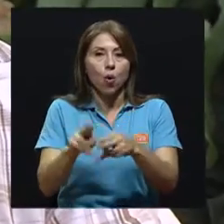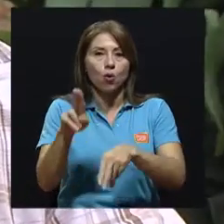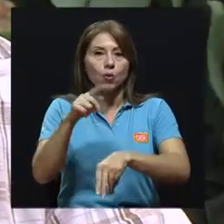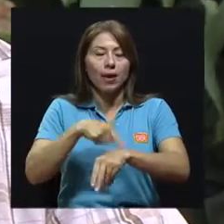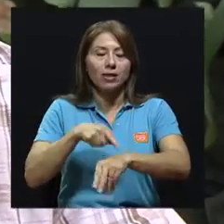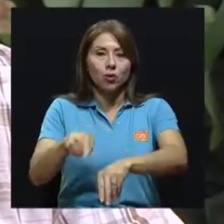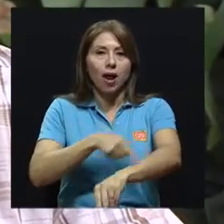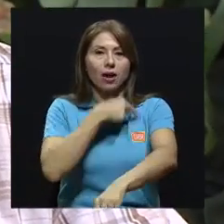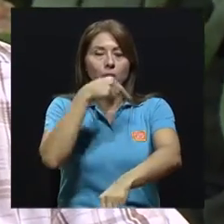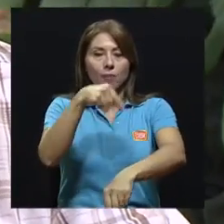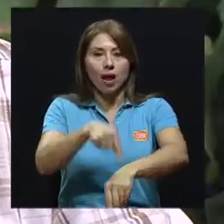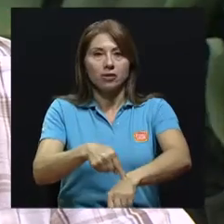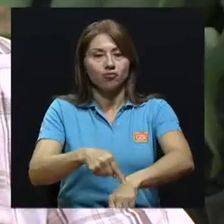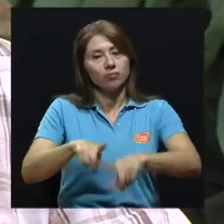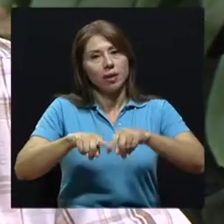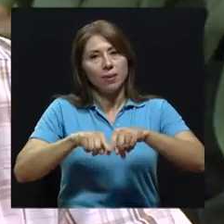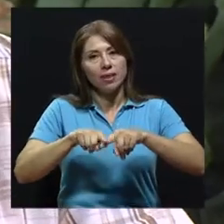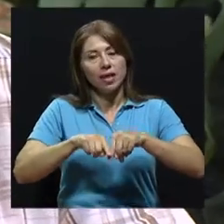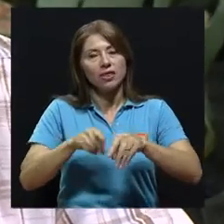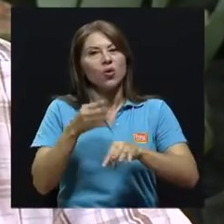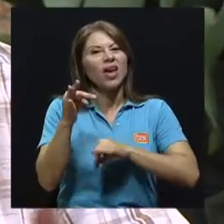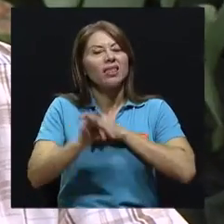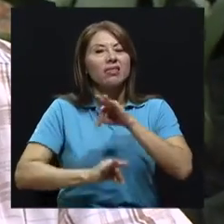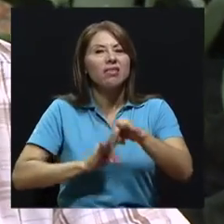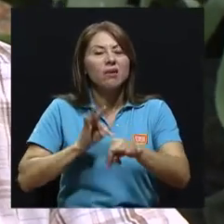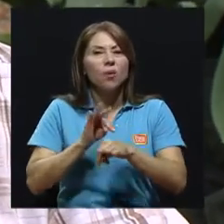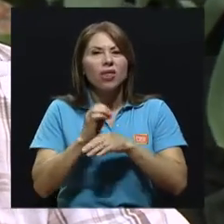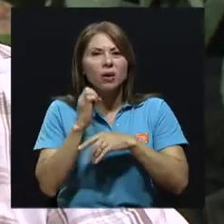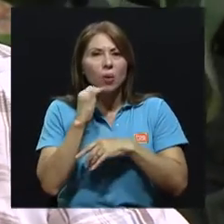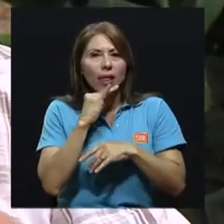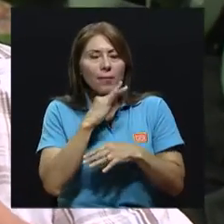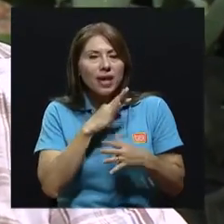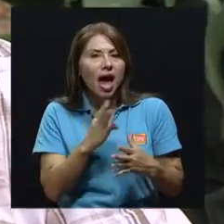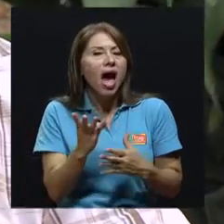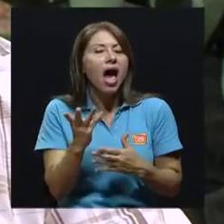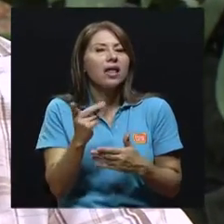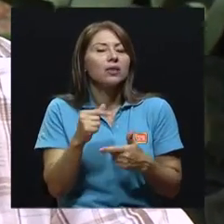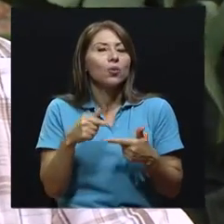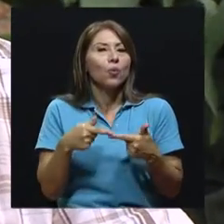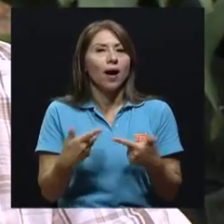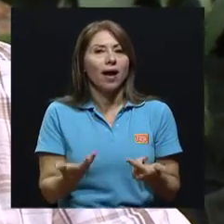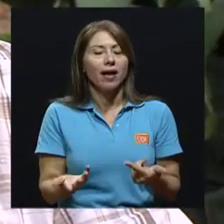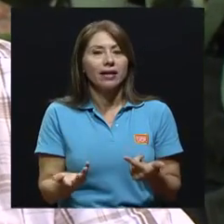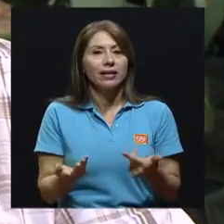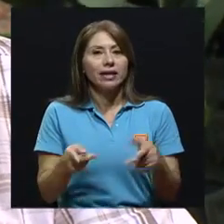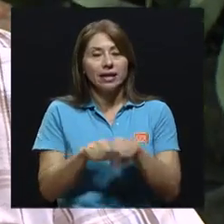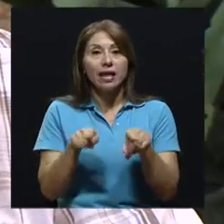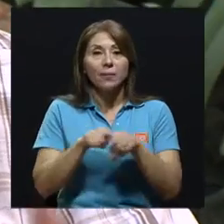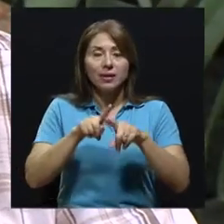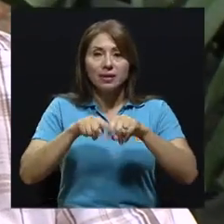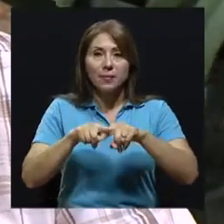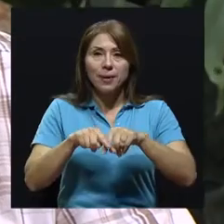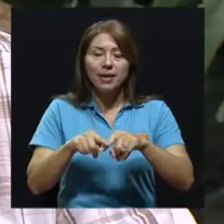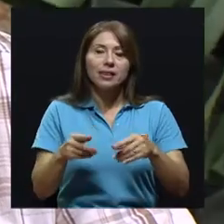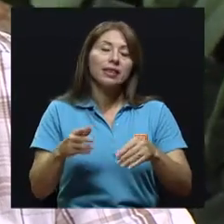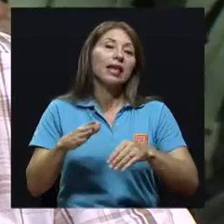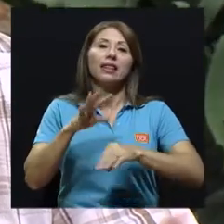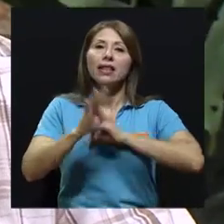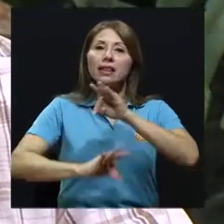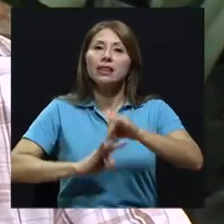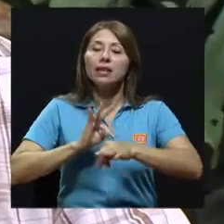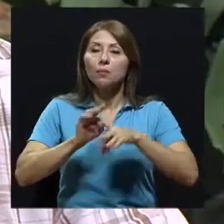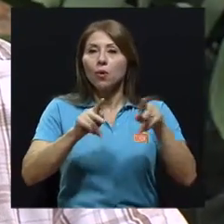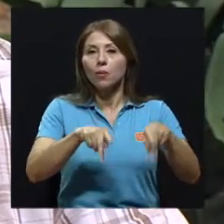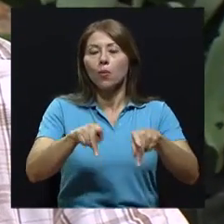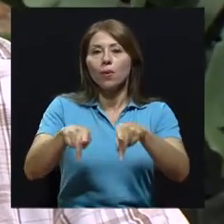a corto como a largo plazo, dependiendo de qué tipo de contaminantes haya, de qué cantidad haya, y también va a depender un poco del